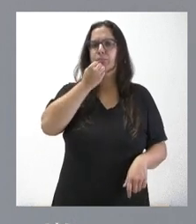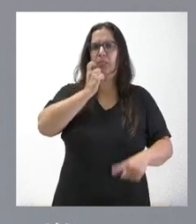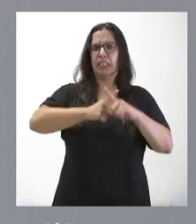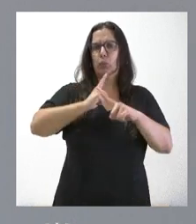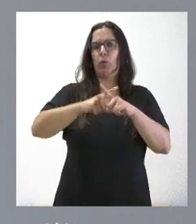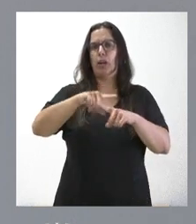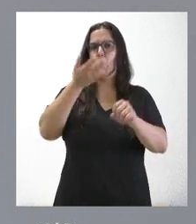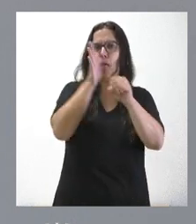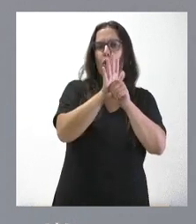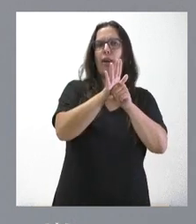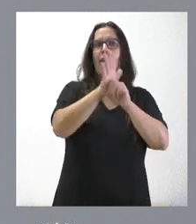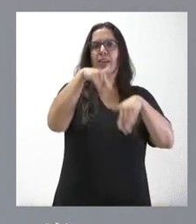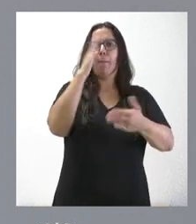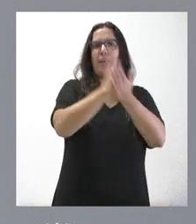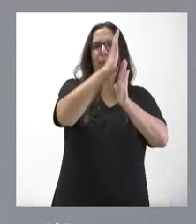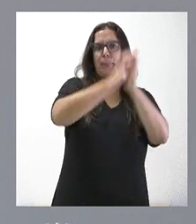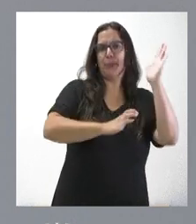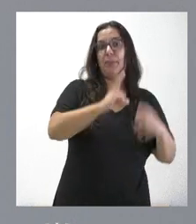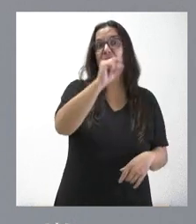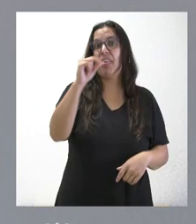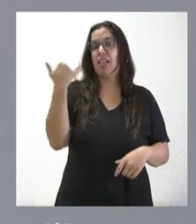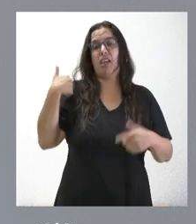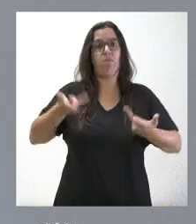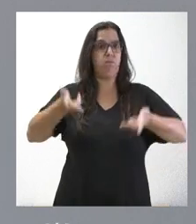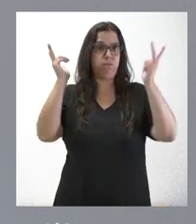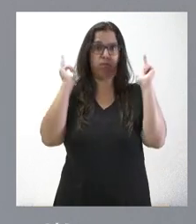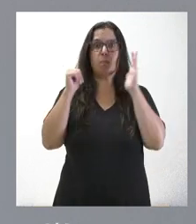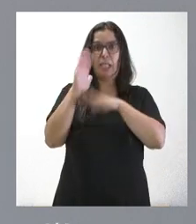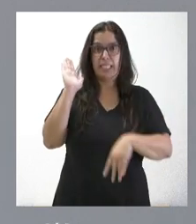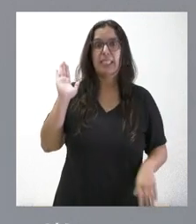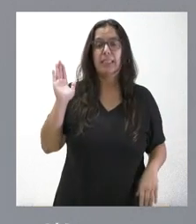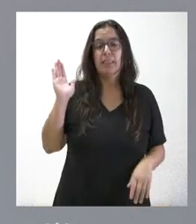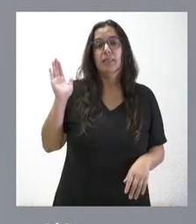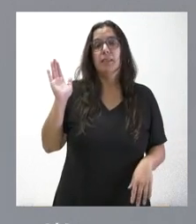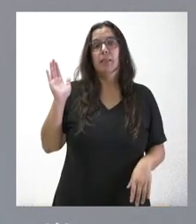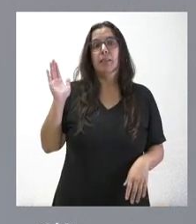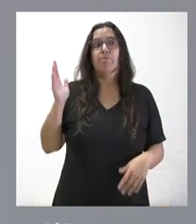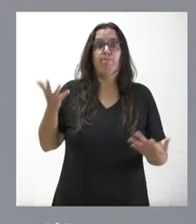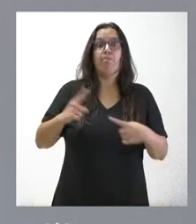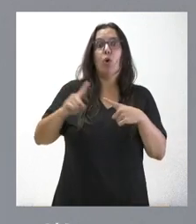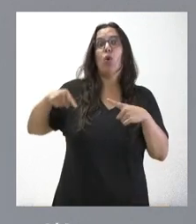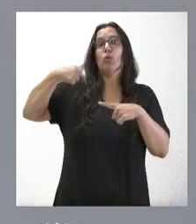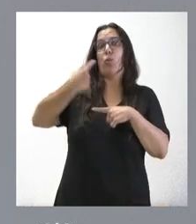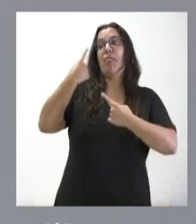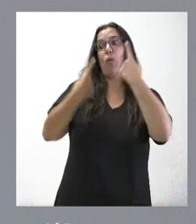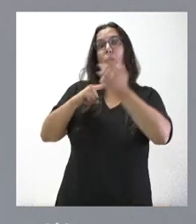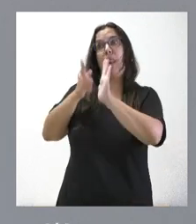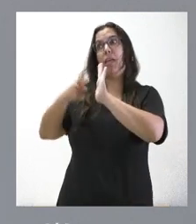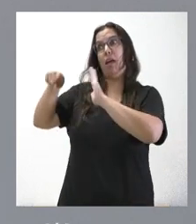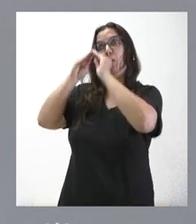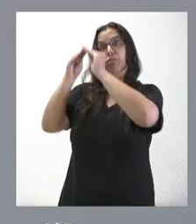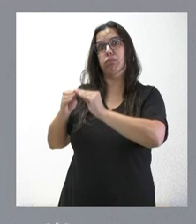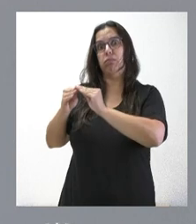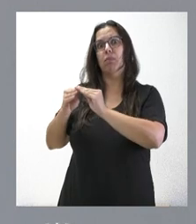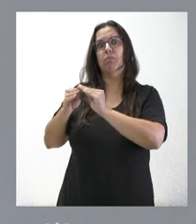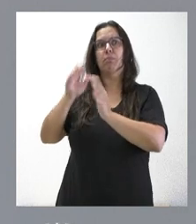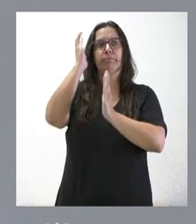rebajadas sus penas o más de cien que ya están en la calle y que, como consecuencia de alguna de estas leyes, han visto rebajadas